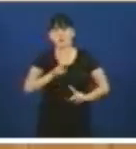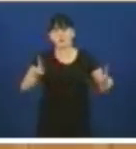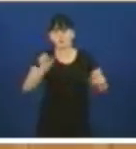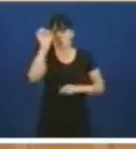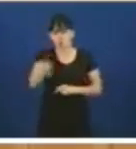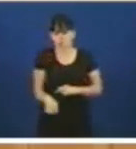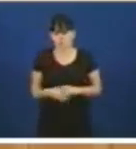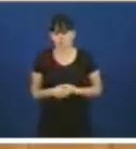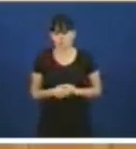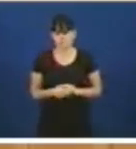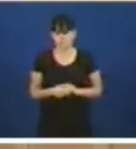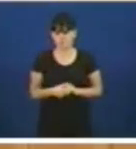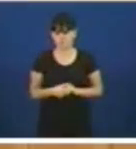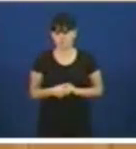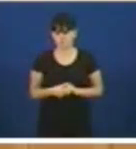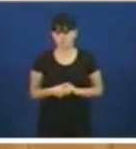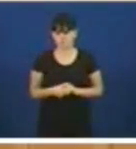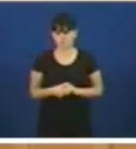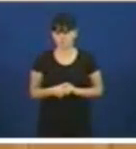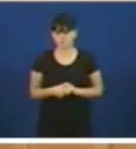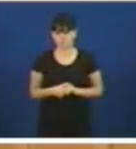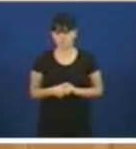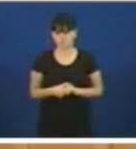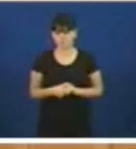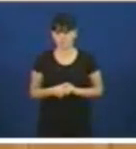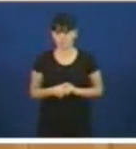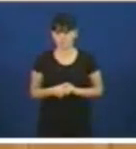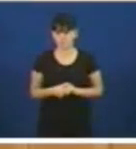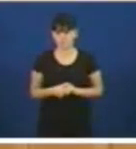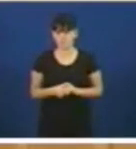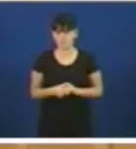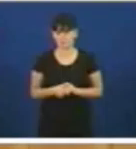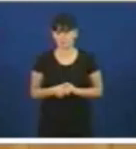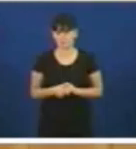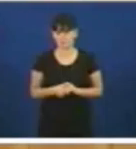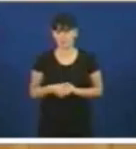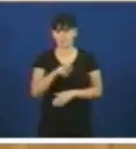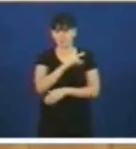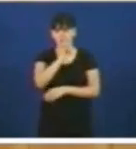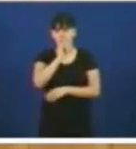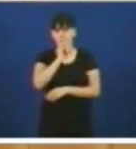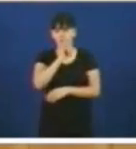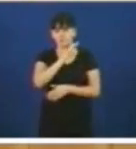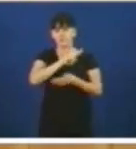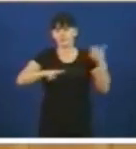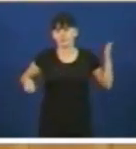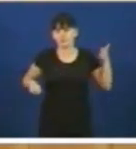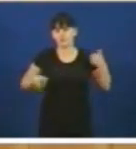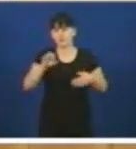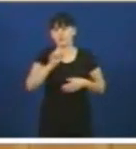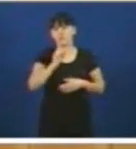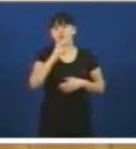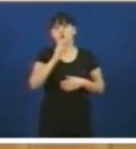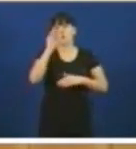xa vou traer documentos porque senón aquí debater aquí complicado índice de industrial Galiza baixa no que vai do ano 8